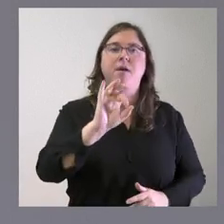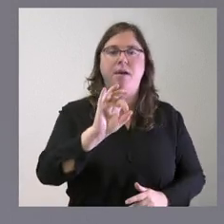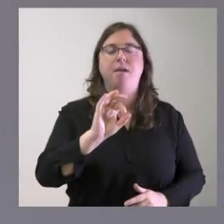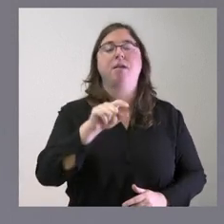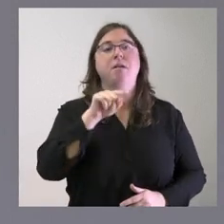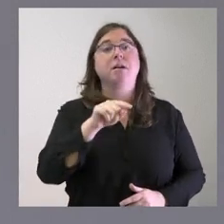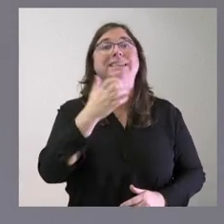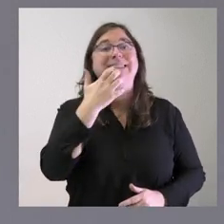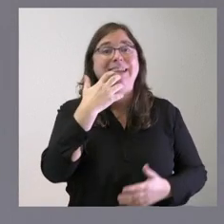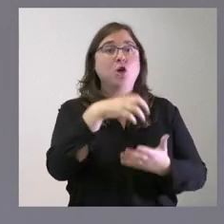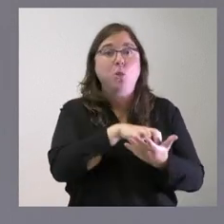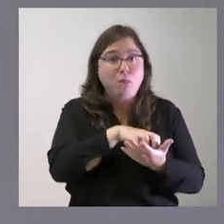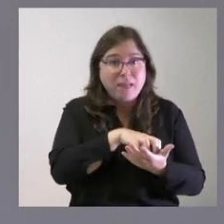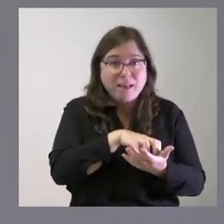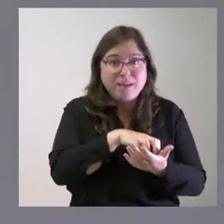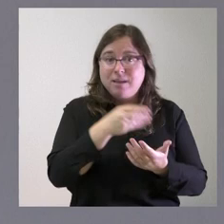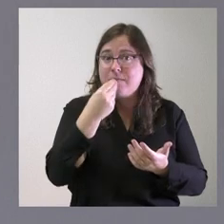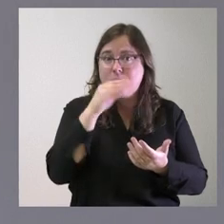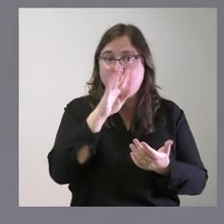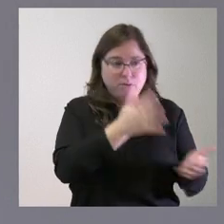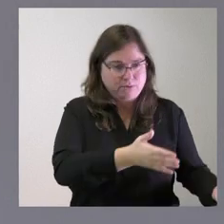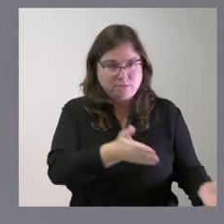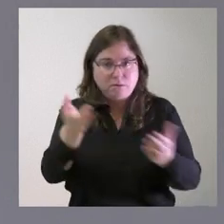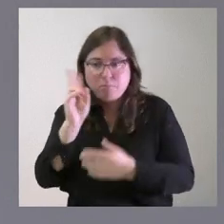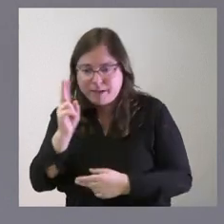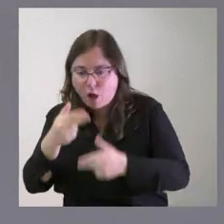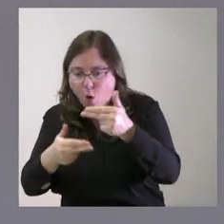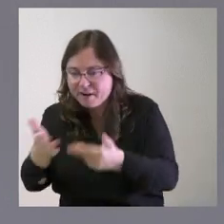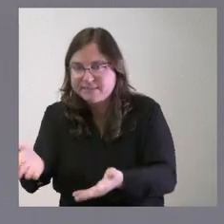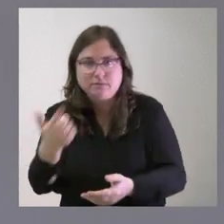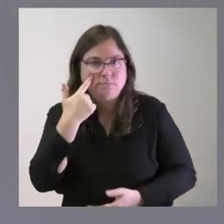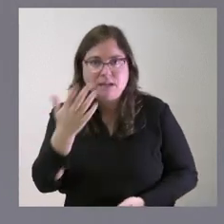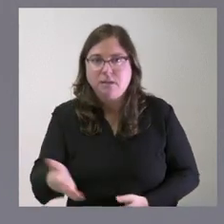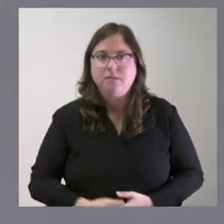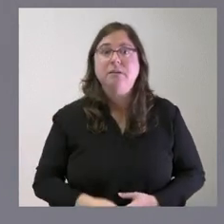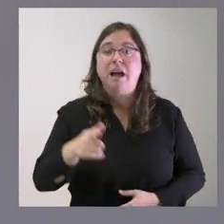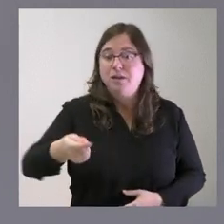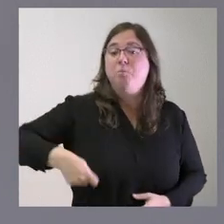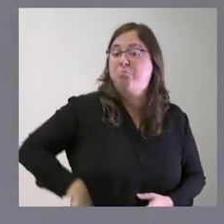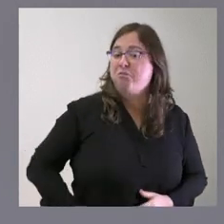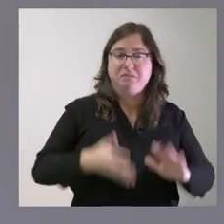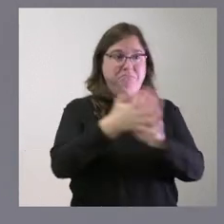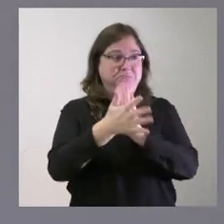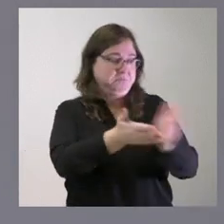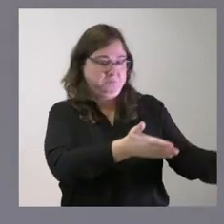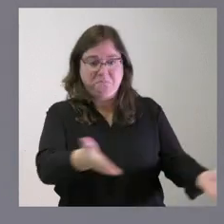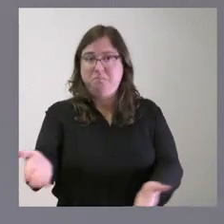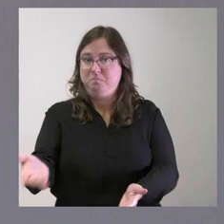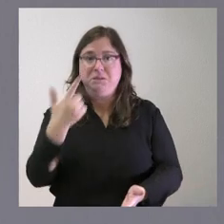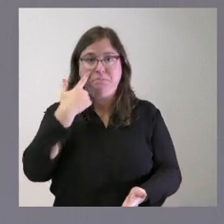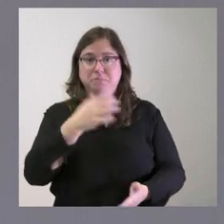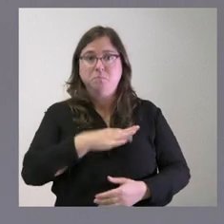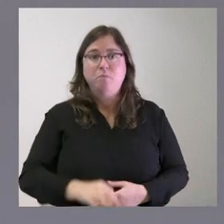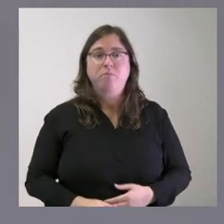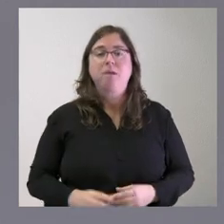tenga dudas casi lo mejor es que vaya a ver las obras del hospital y estoy convencido que allí los profesionales se lo van a poder enseñar y